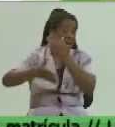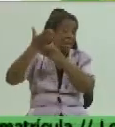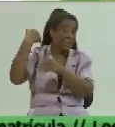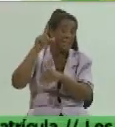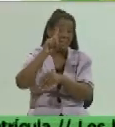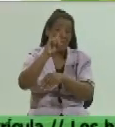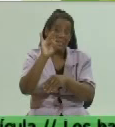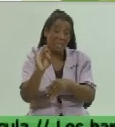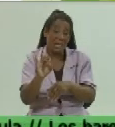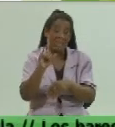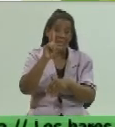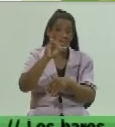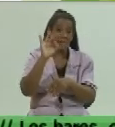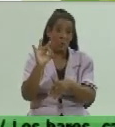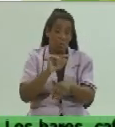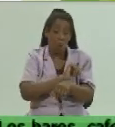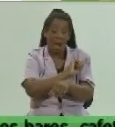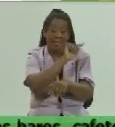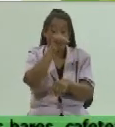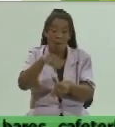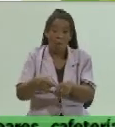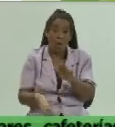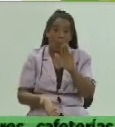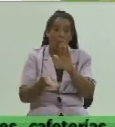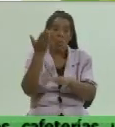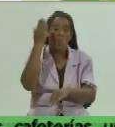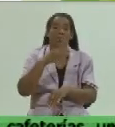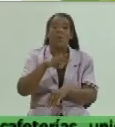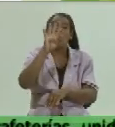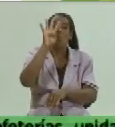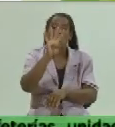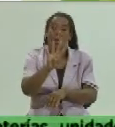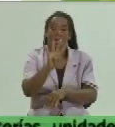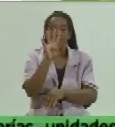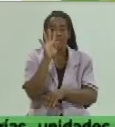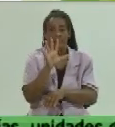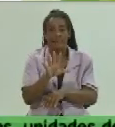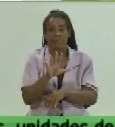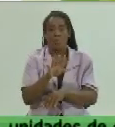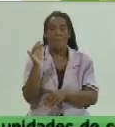un primer momento, a estas cifras que ya, y 45 viajeros.